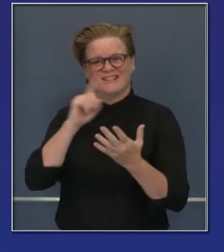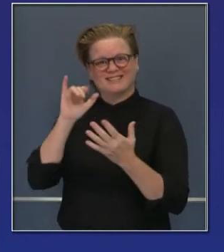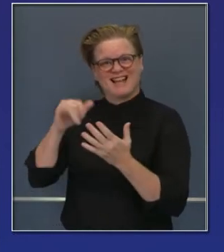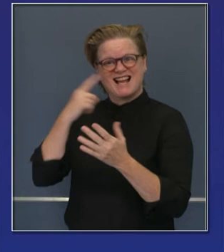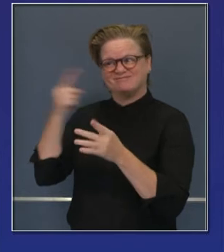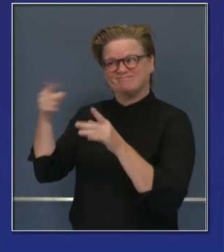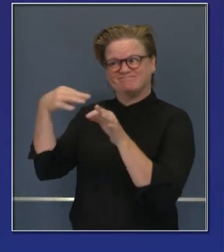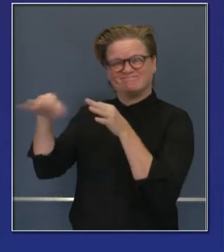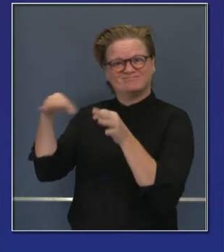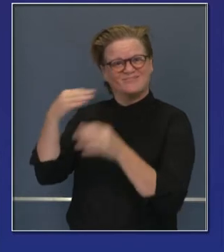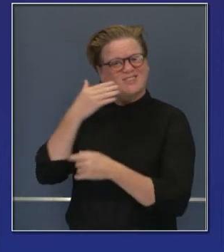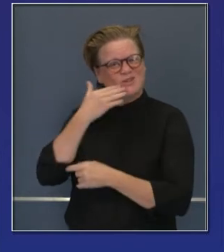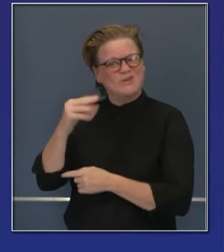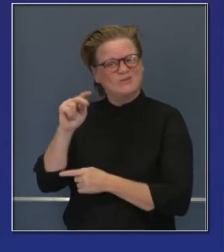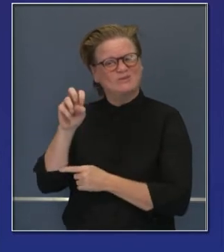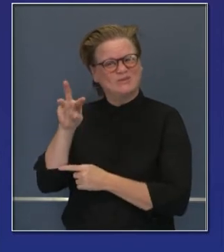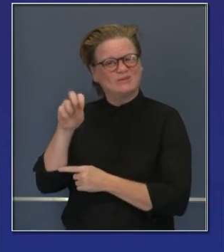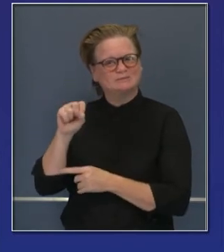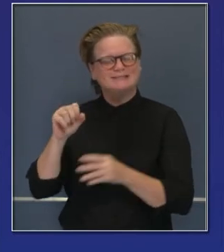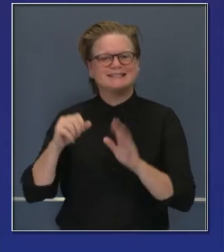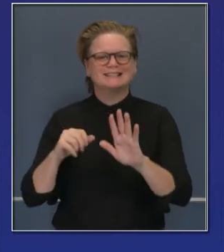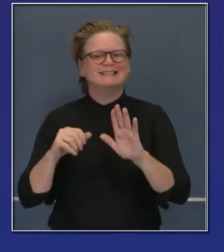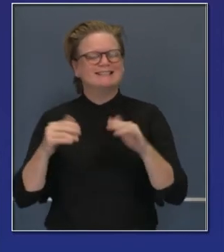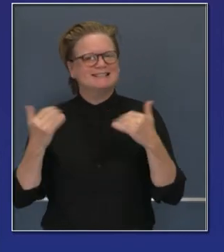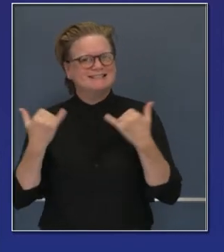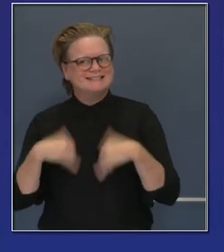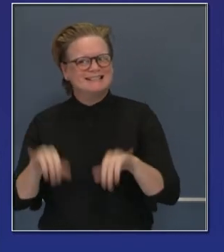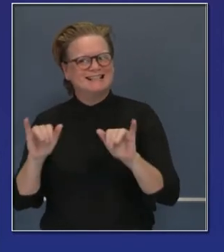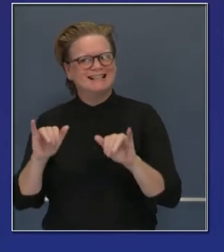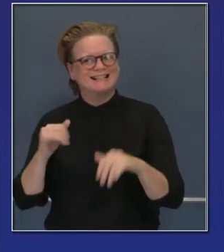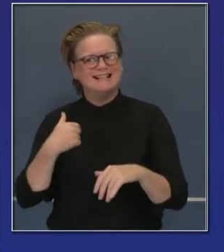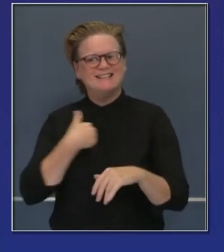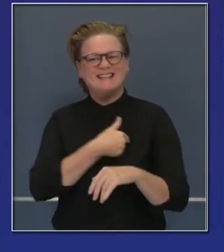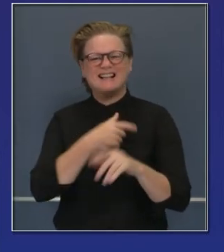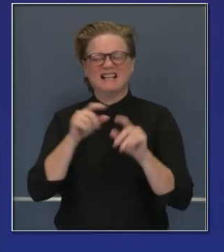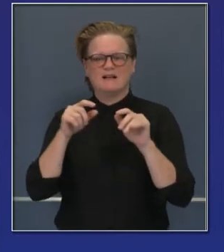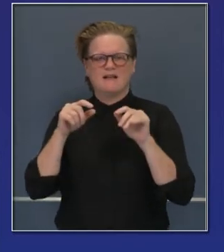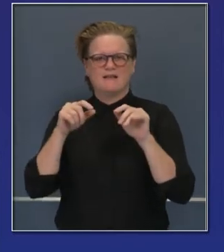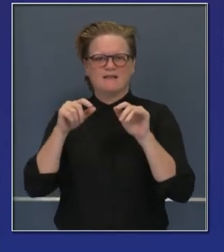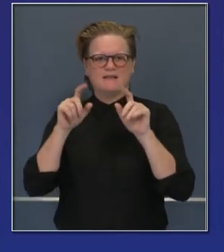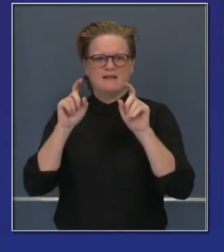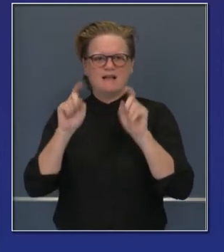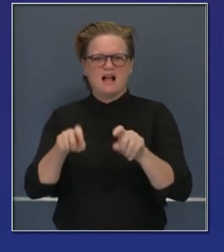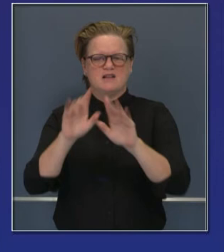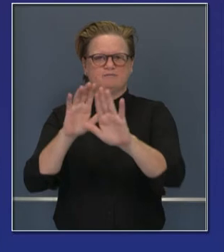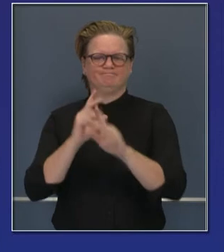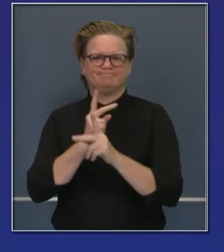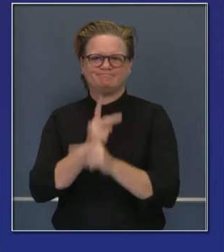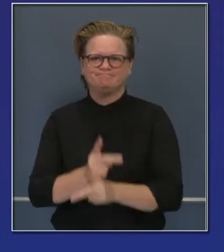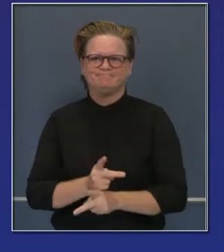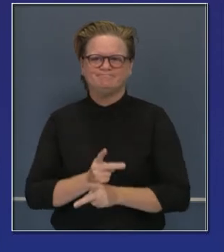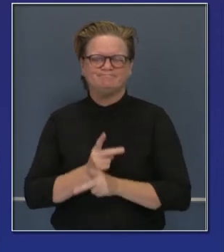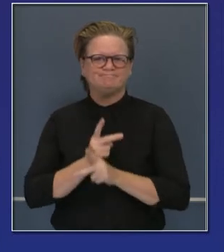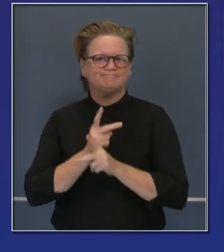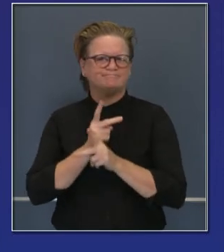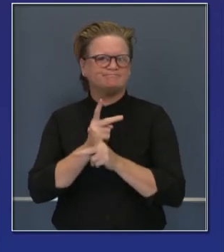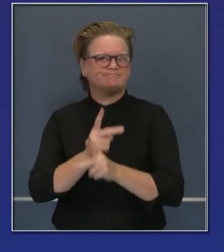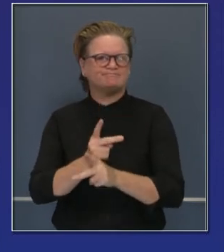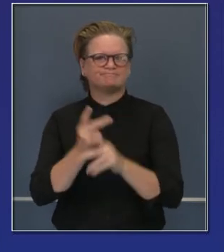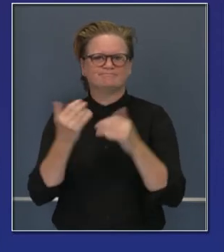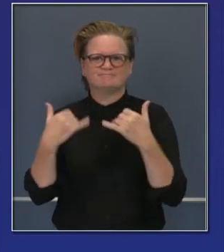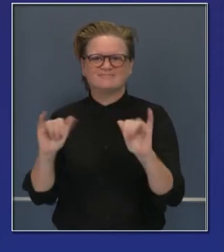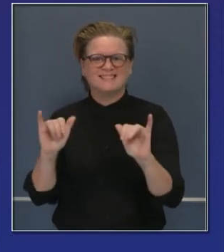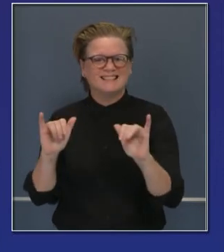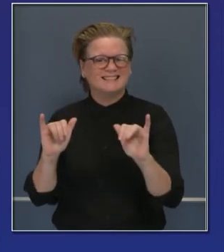alentadora, es importante que mantengamos en alto la guardia y que sigamos haciendo las cosas que hemos